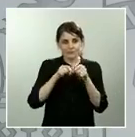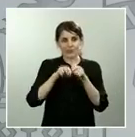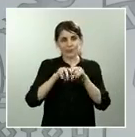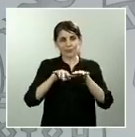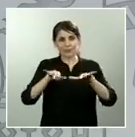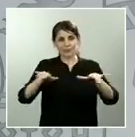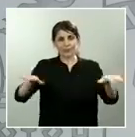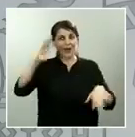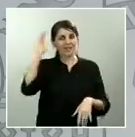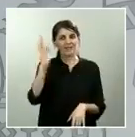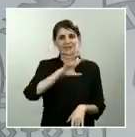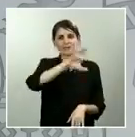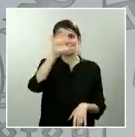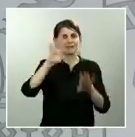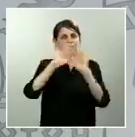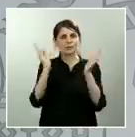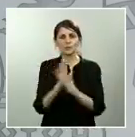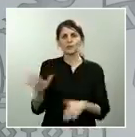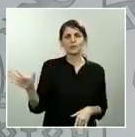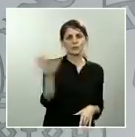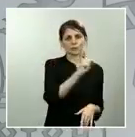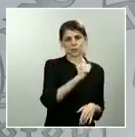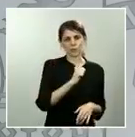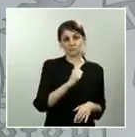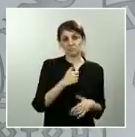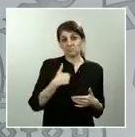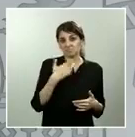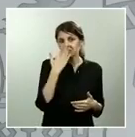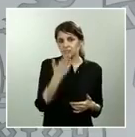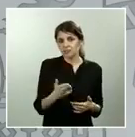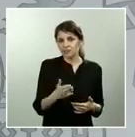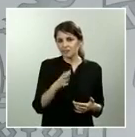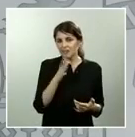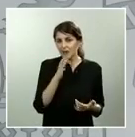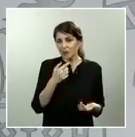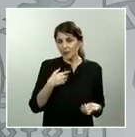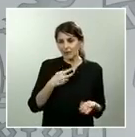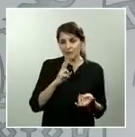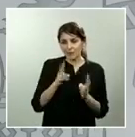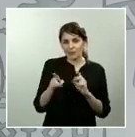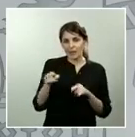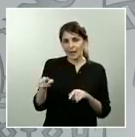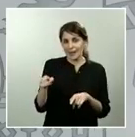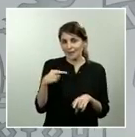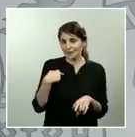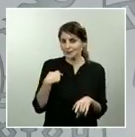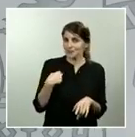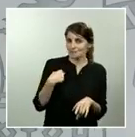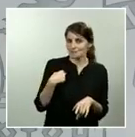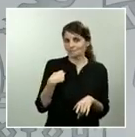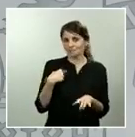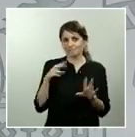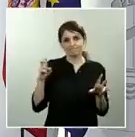que, por tanto, creo que está fuera de lugar ningún comentario que tenga que ver con esa cuestión que usted me expresa.